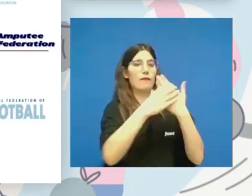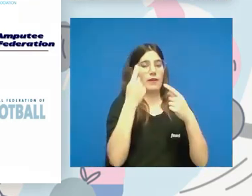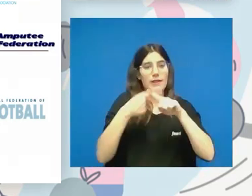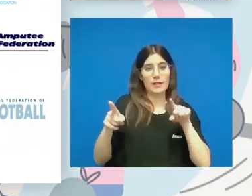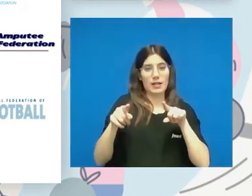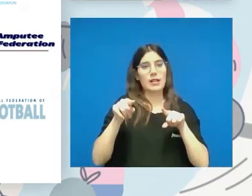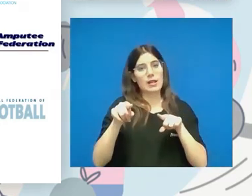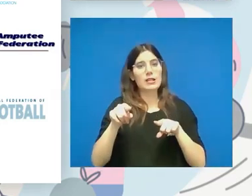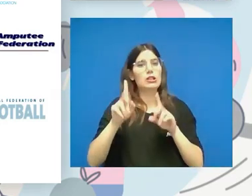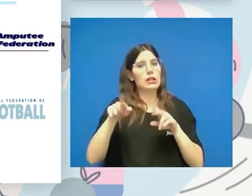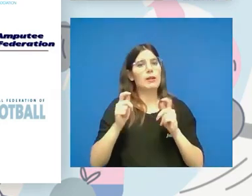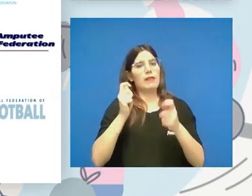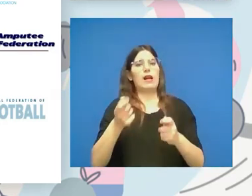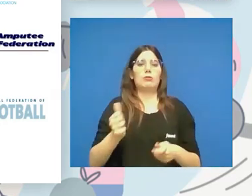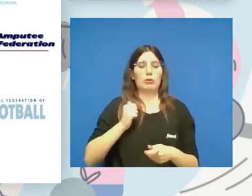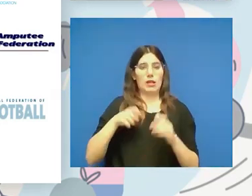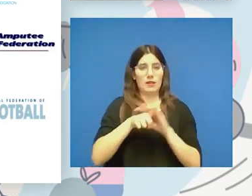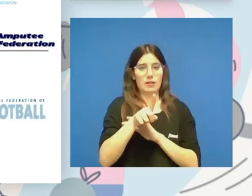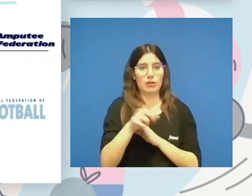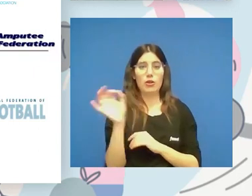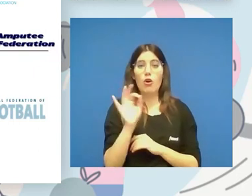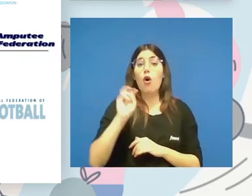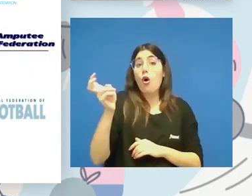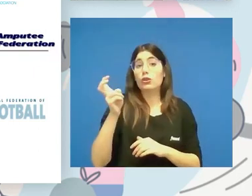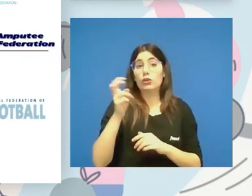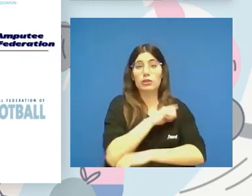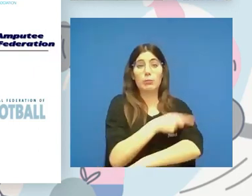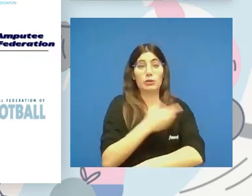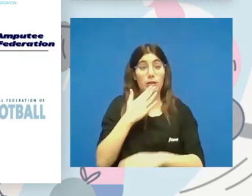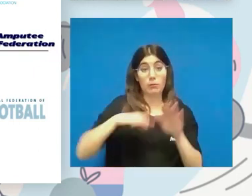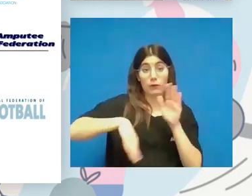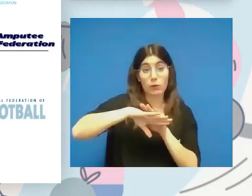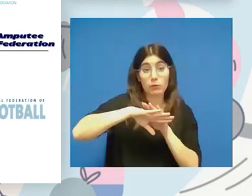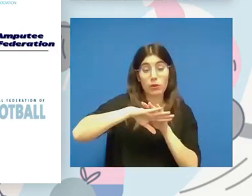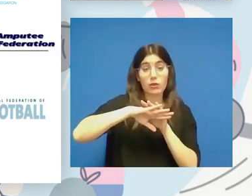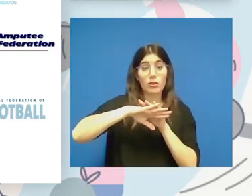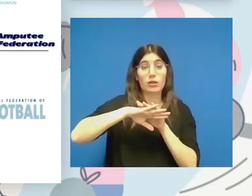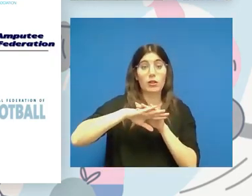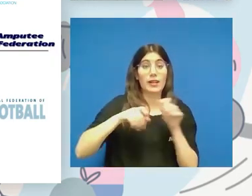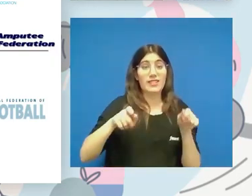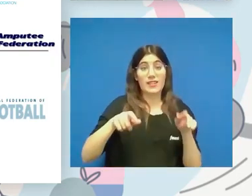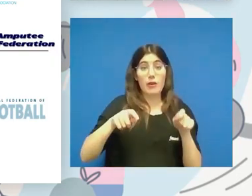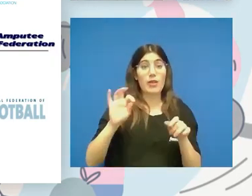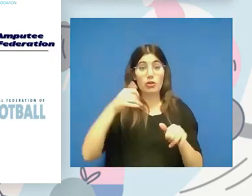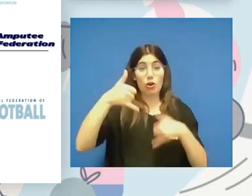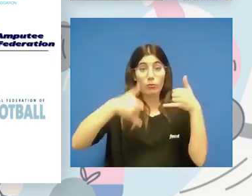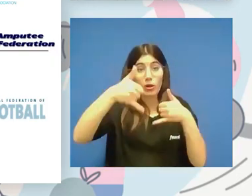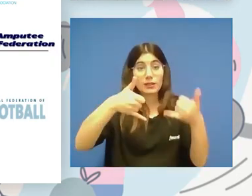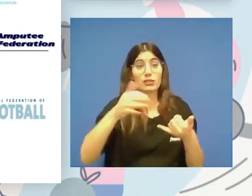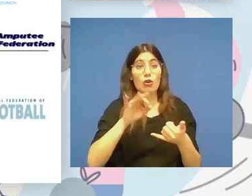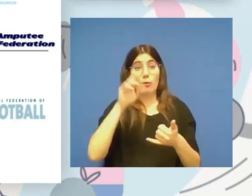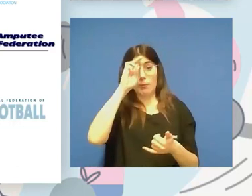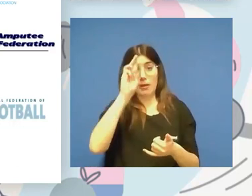marca las oportunidades también de desarrollo. ¿O qué pasa de otros deportes como fútbol? Fútbol así a ruedas motorizadas, con muletas, parrés y cerebral.